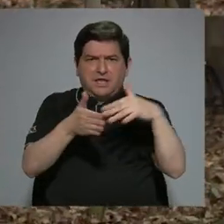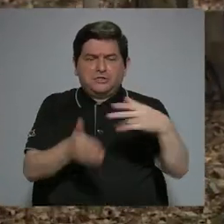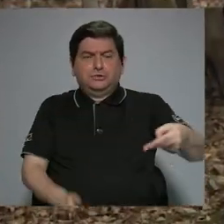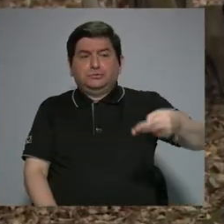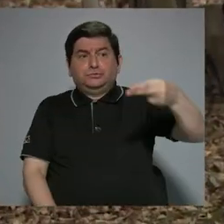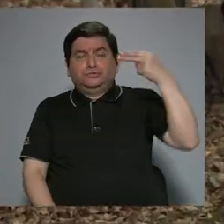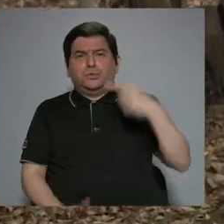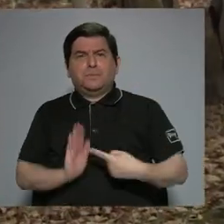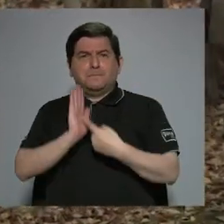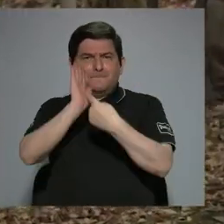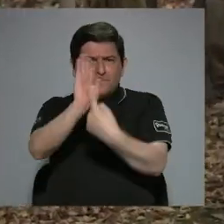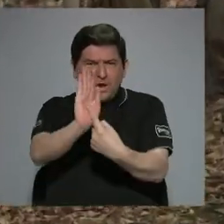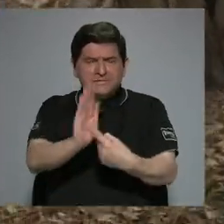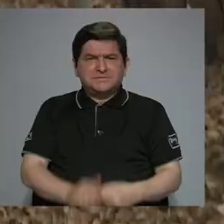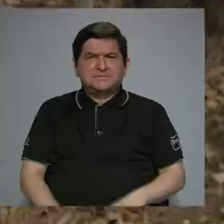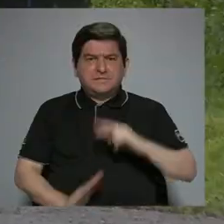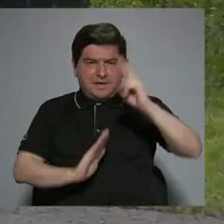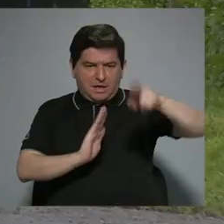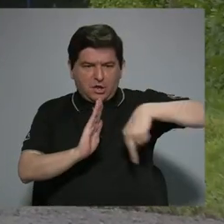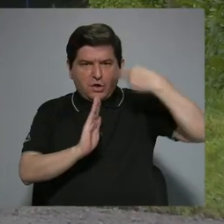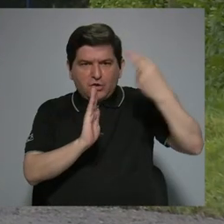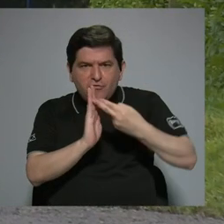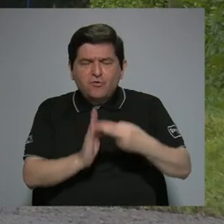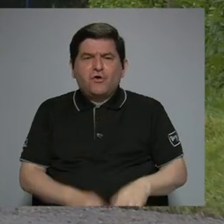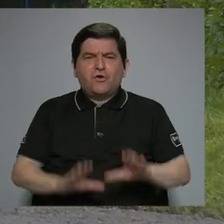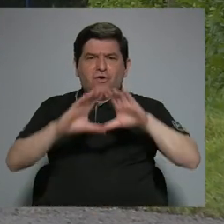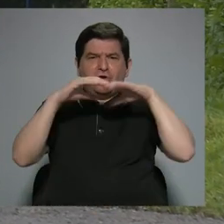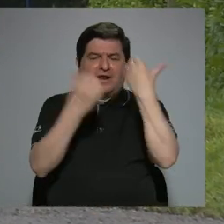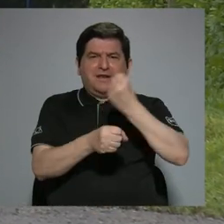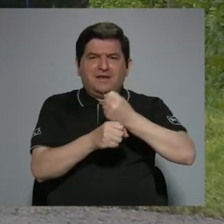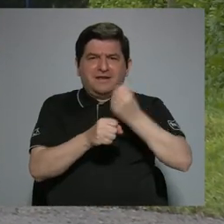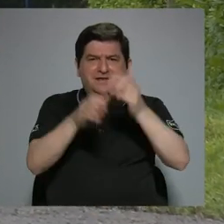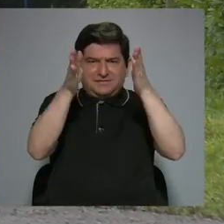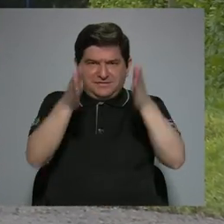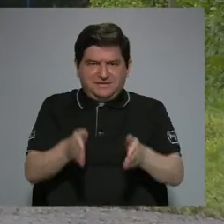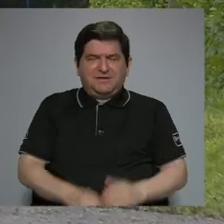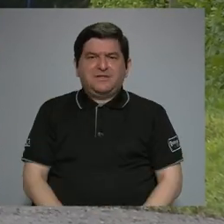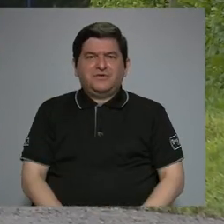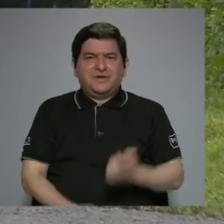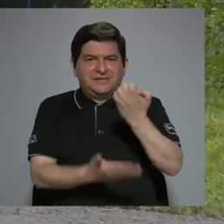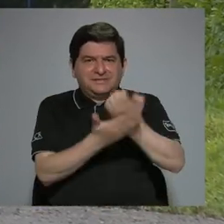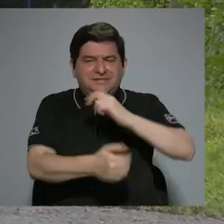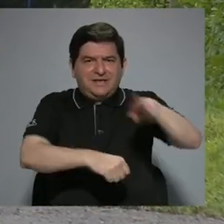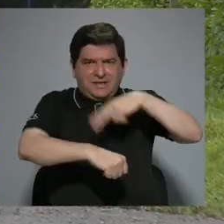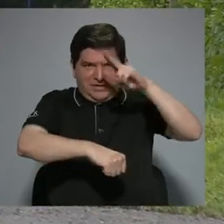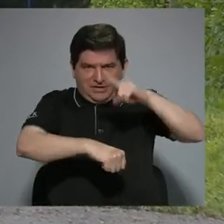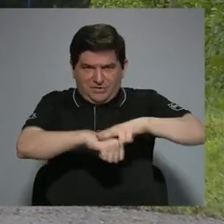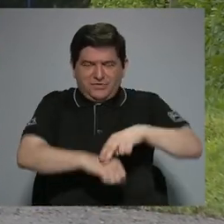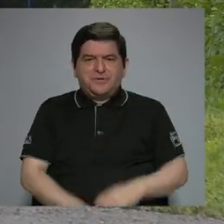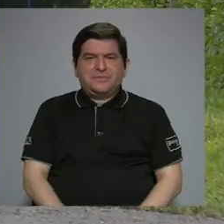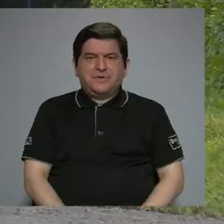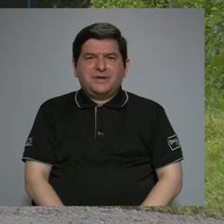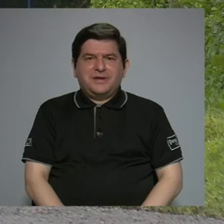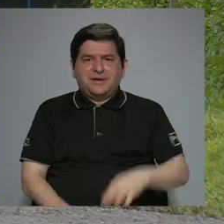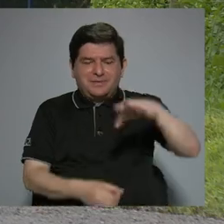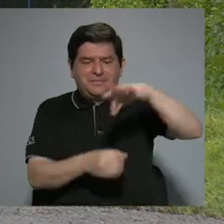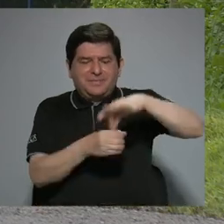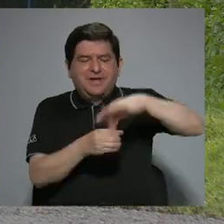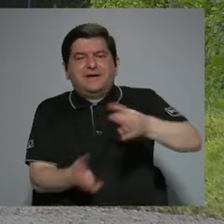históricos dan cuenta del papel de la clase trabajadora en la economía nacional para la